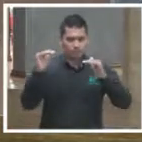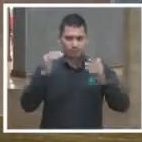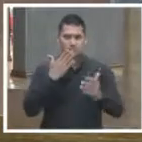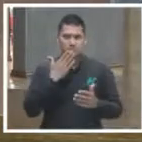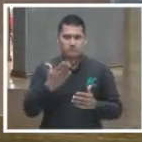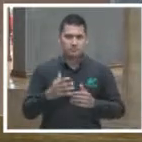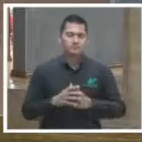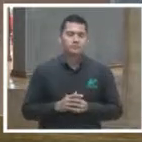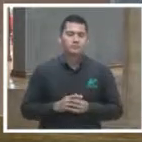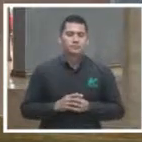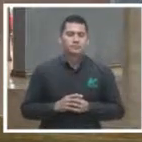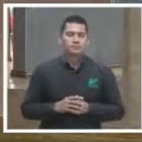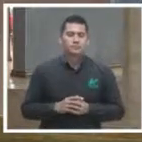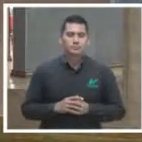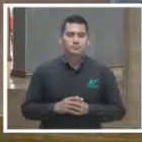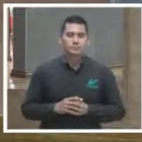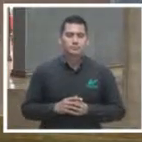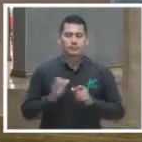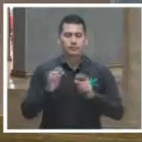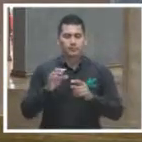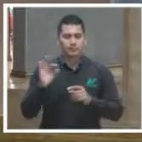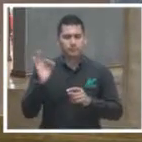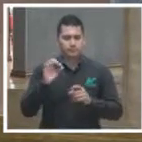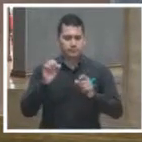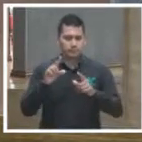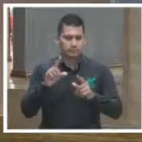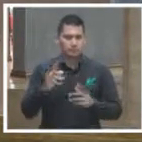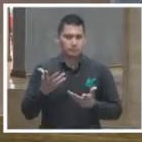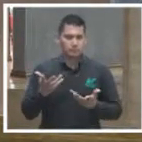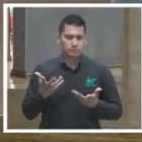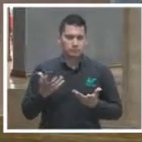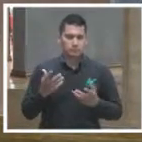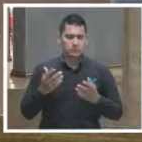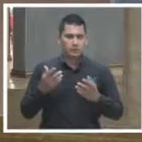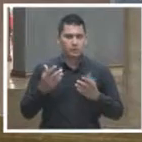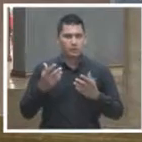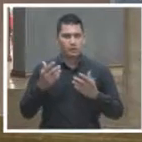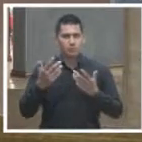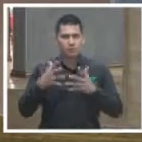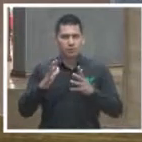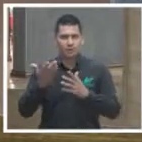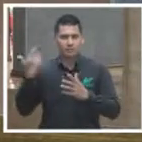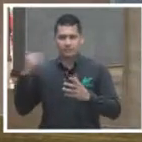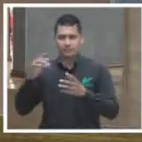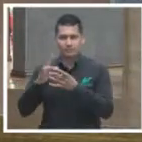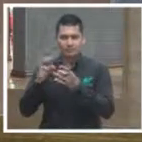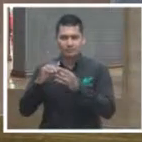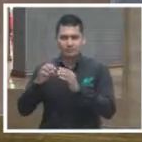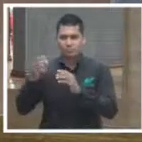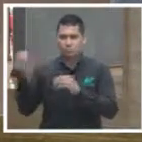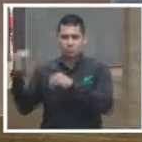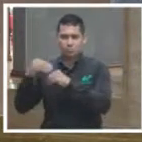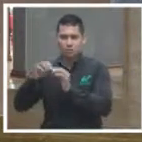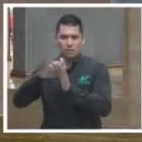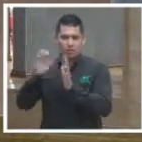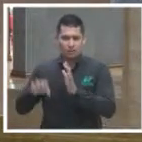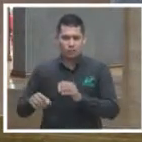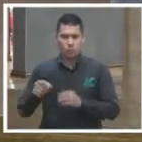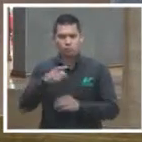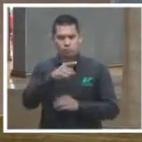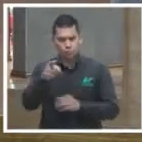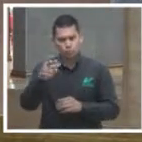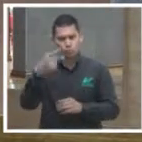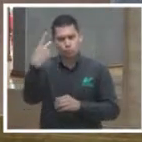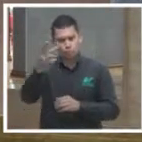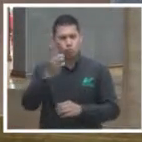inclusive también en el ejemplo que dabas tú puedes ser el juez